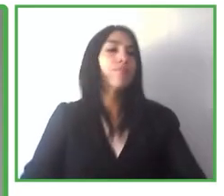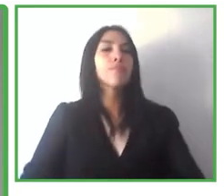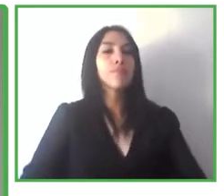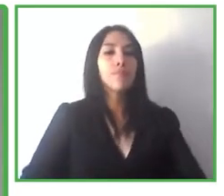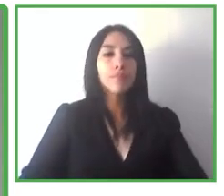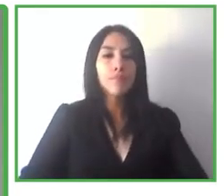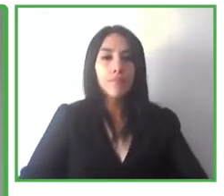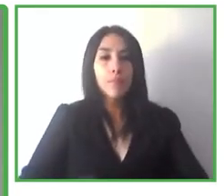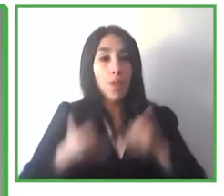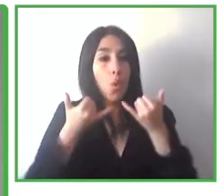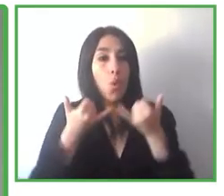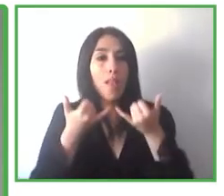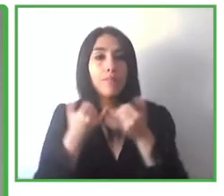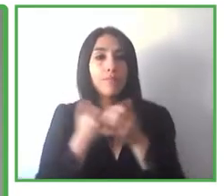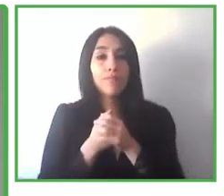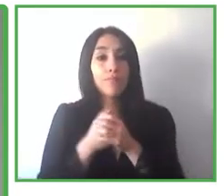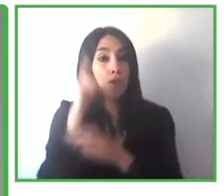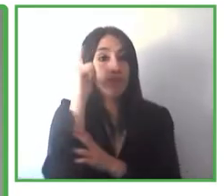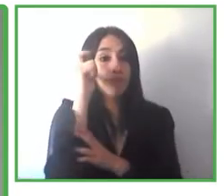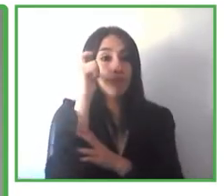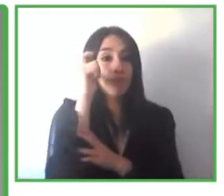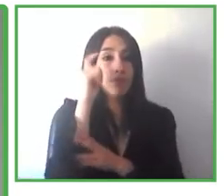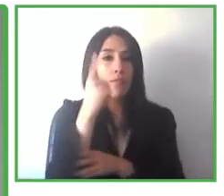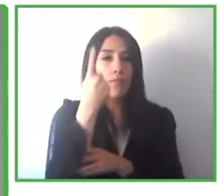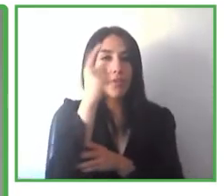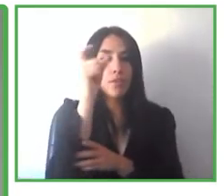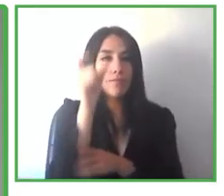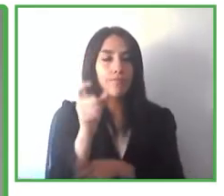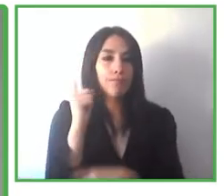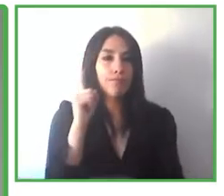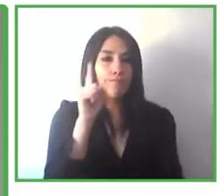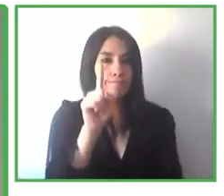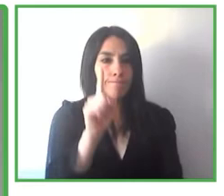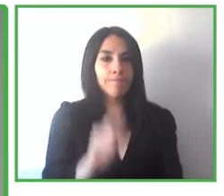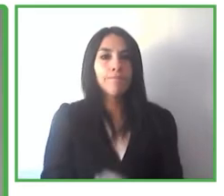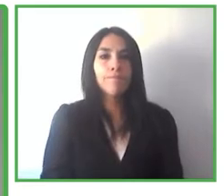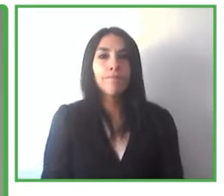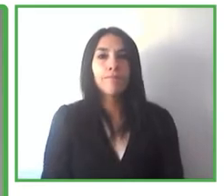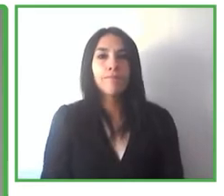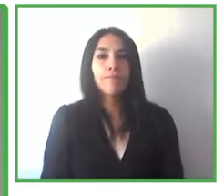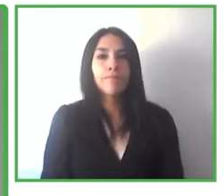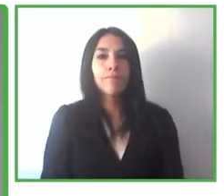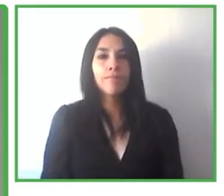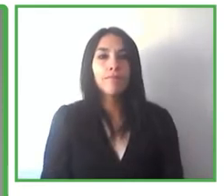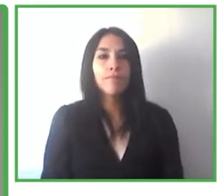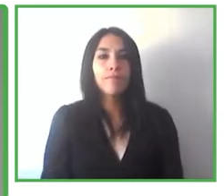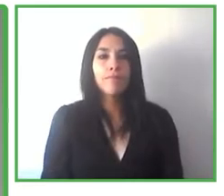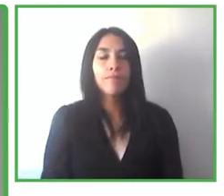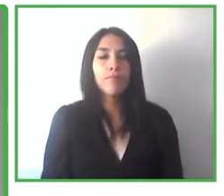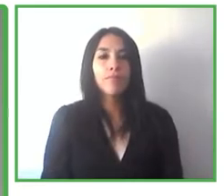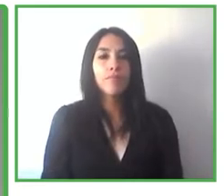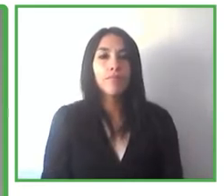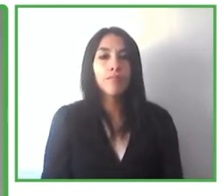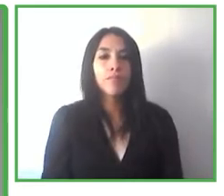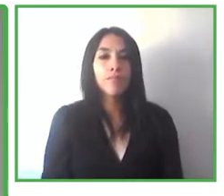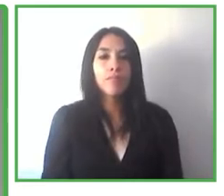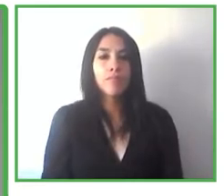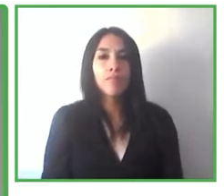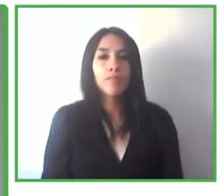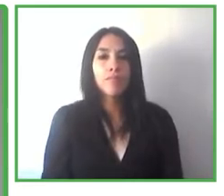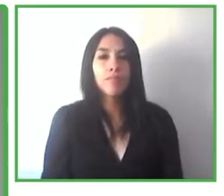la primera persona que tenemos en el panel que en este caso va a ser,